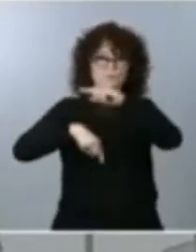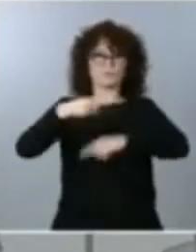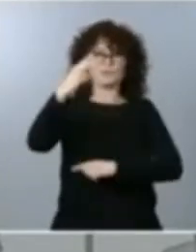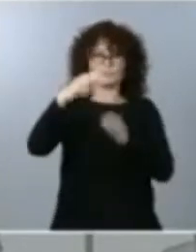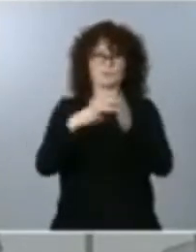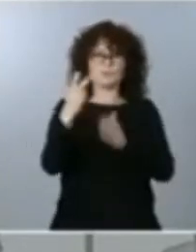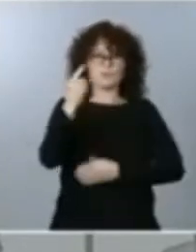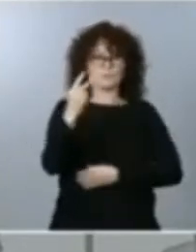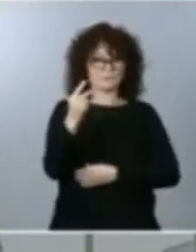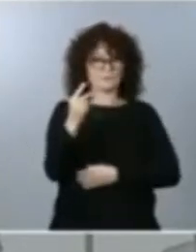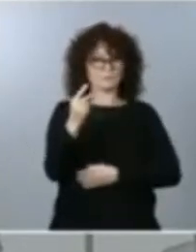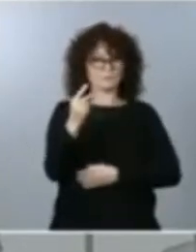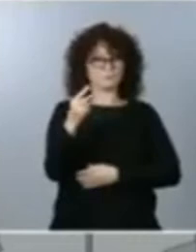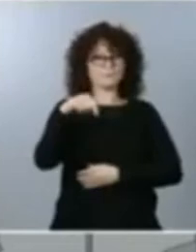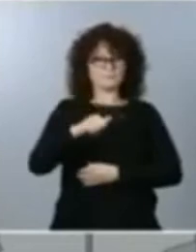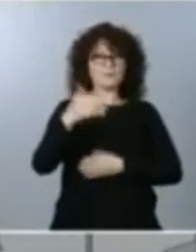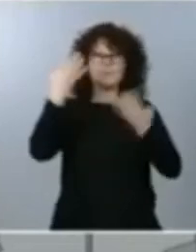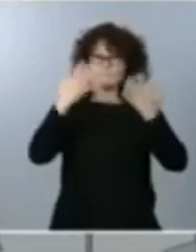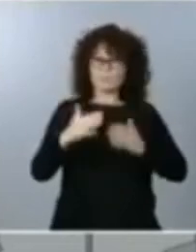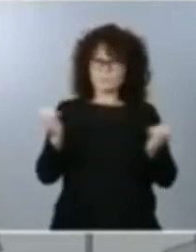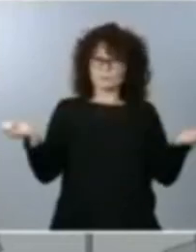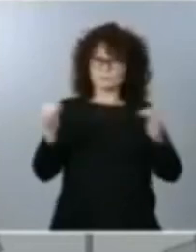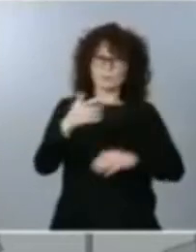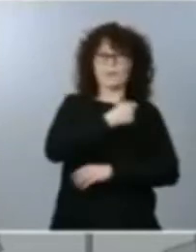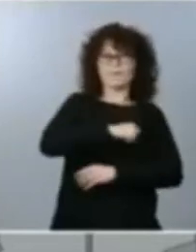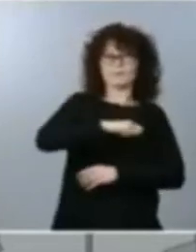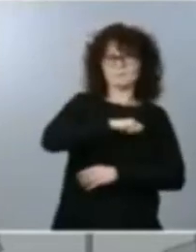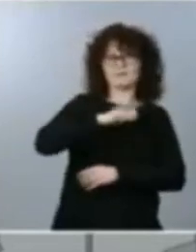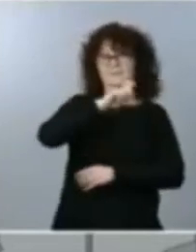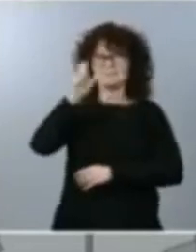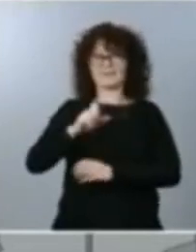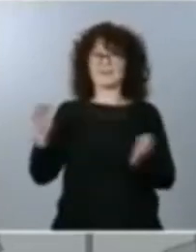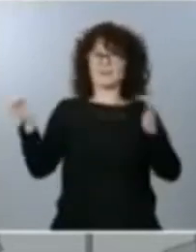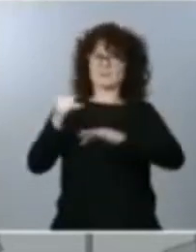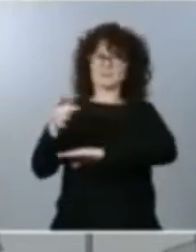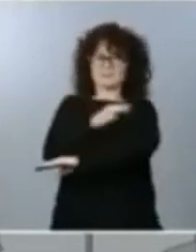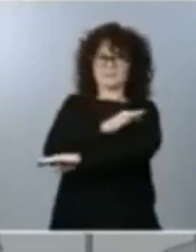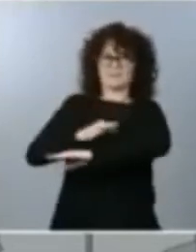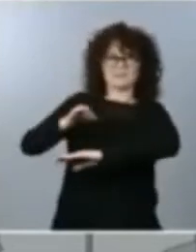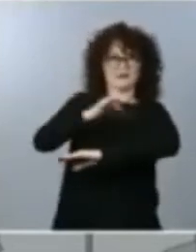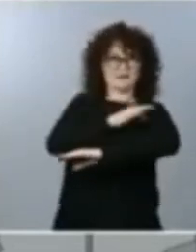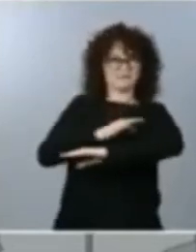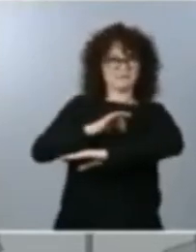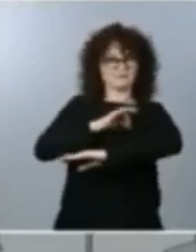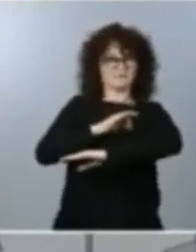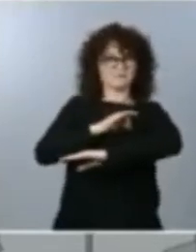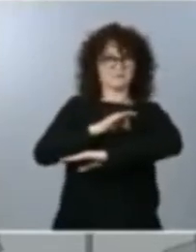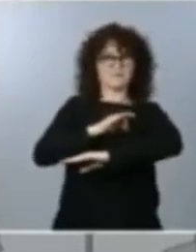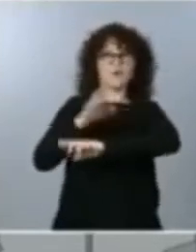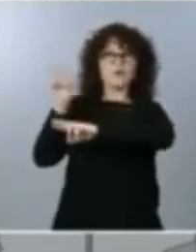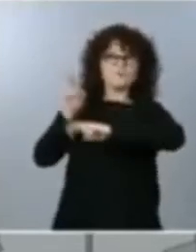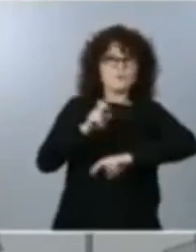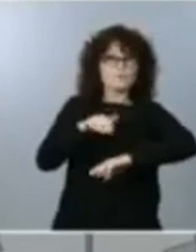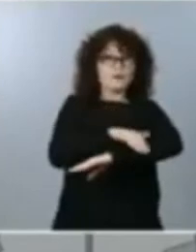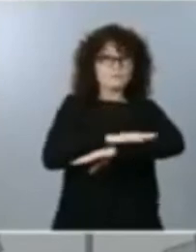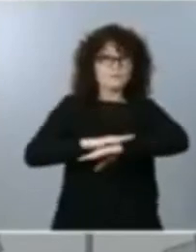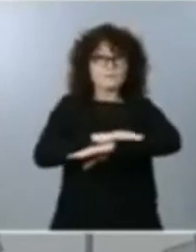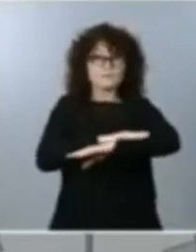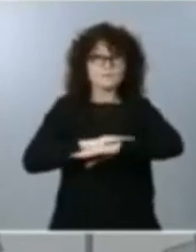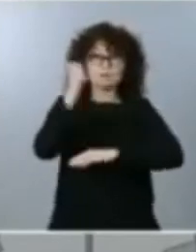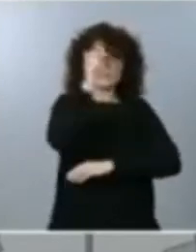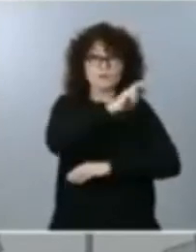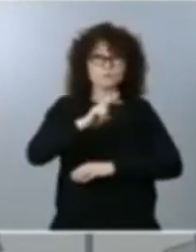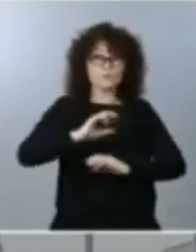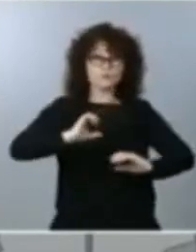tendremos una cumbre hispano-italiana en las Islas Bareares y con la nueva administración también estadounidense que se pondrá en marcha el próximo